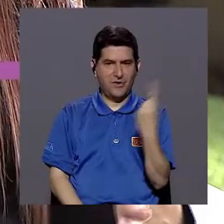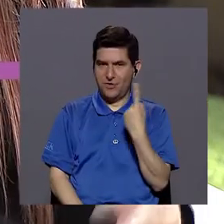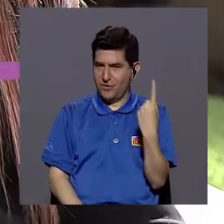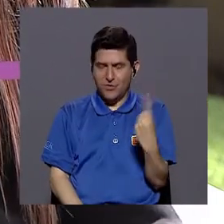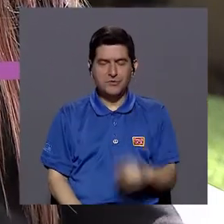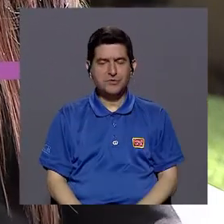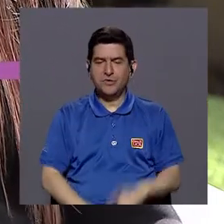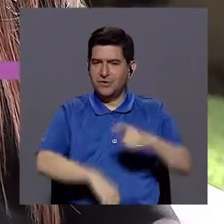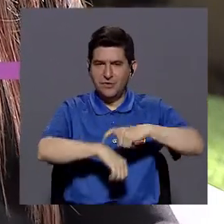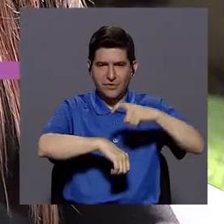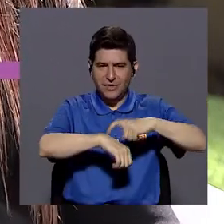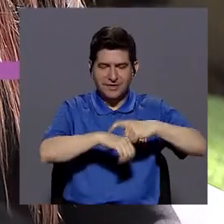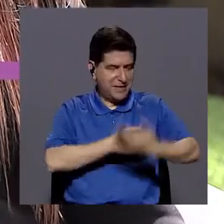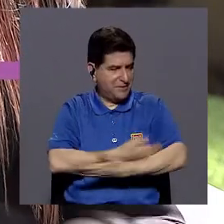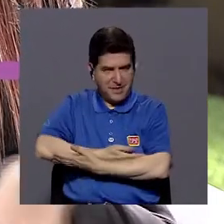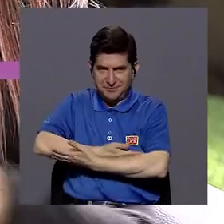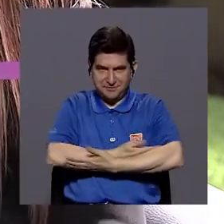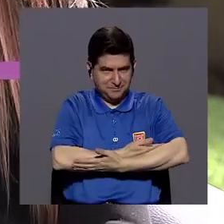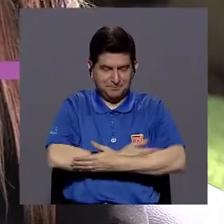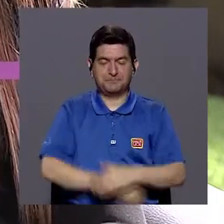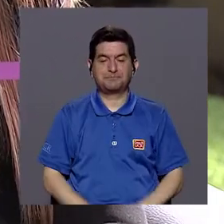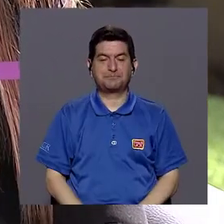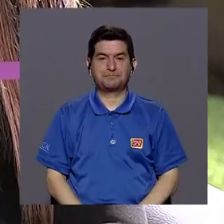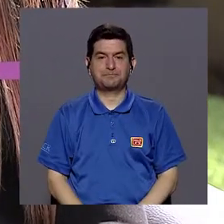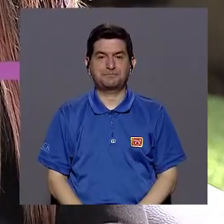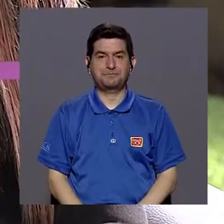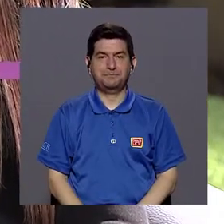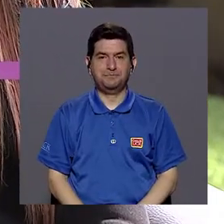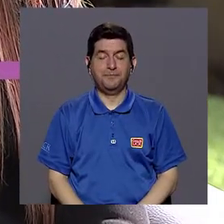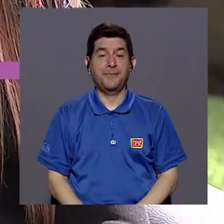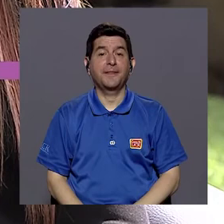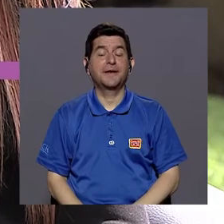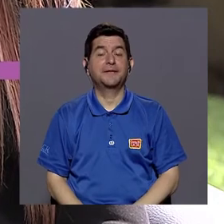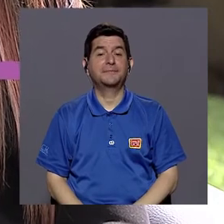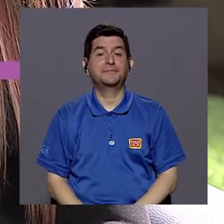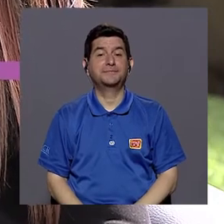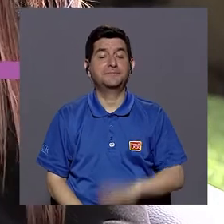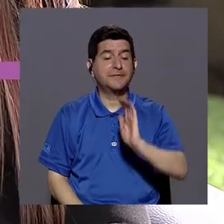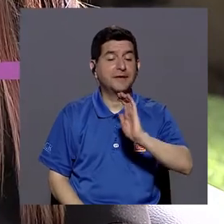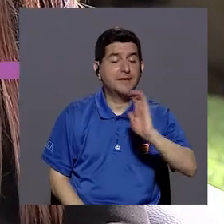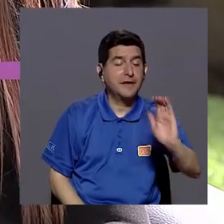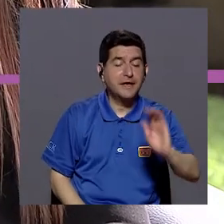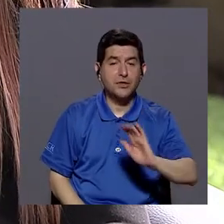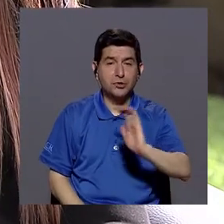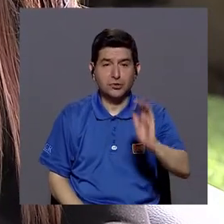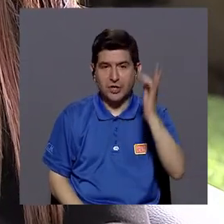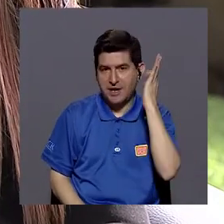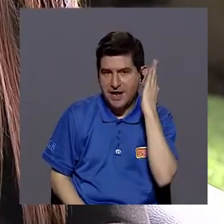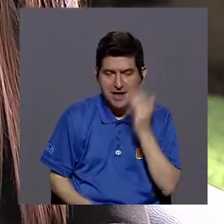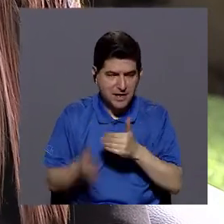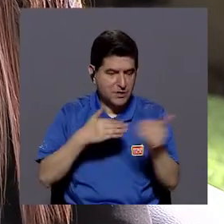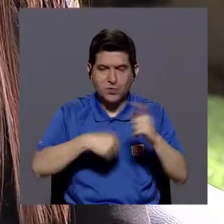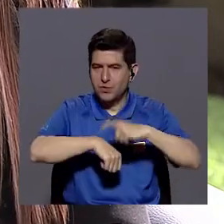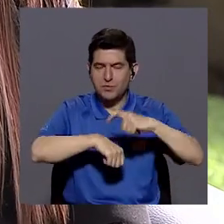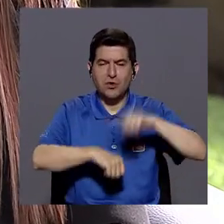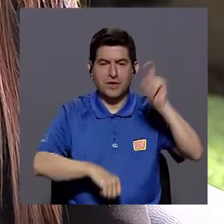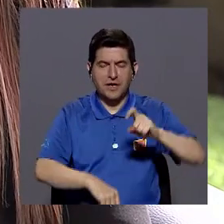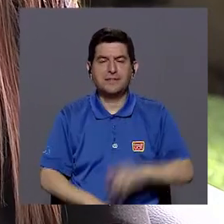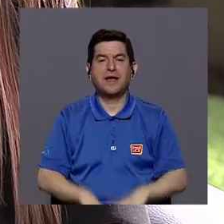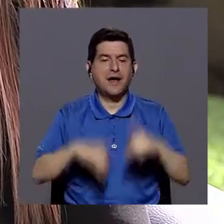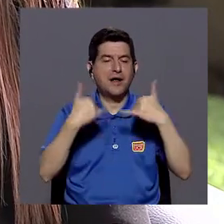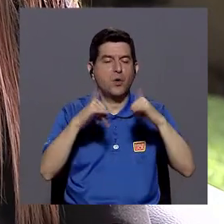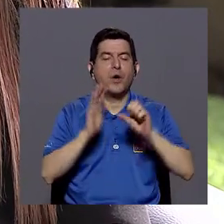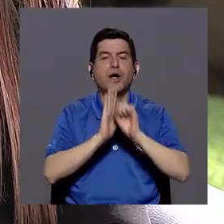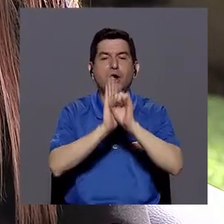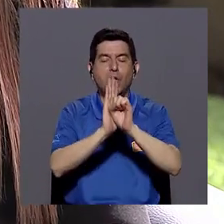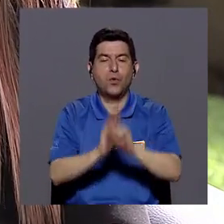en la etapa de cuando son bebés. Sí, vamos a ver, los niños y las niñas en cualquiera de esas etapas necesitan mucho